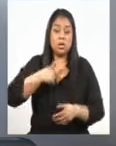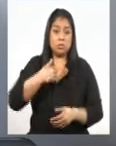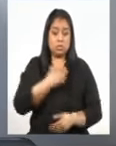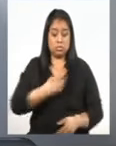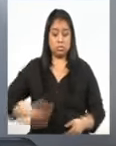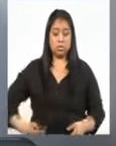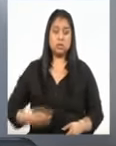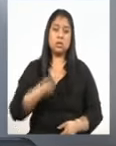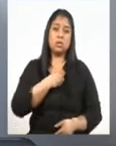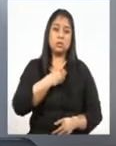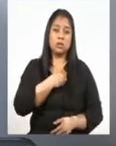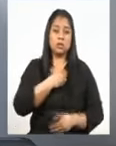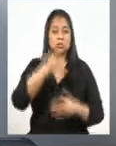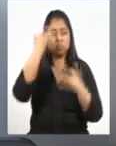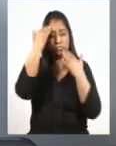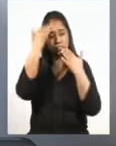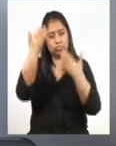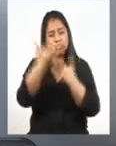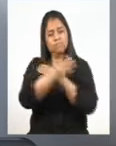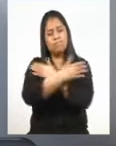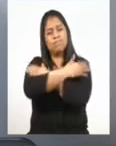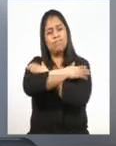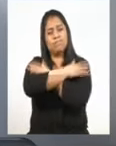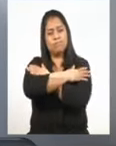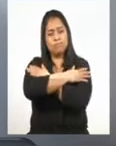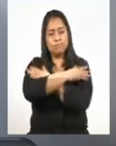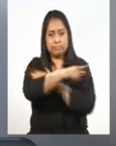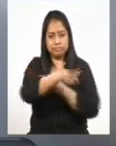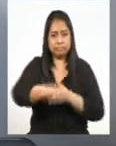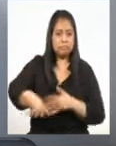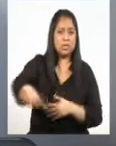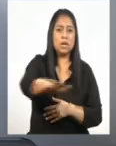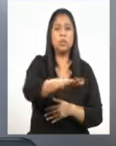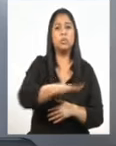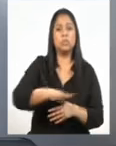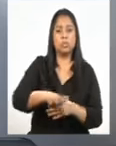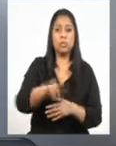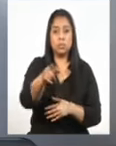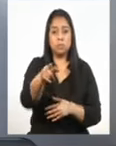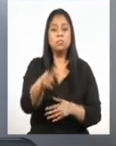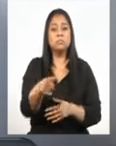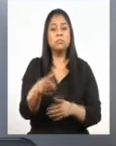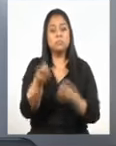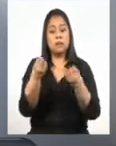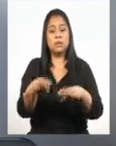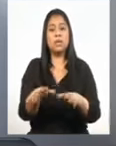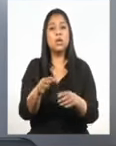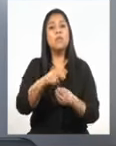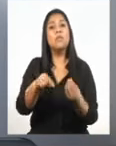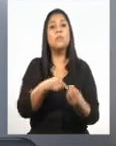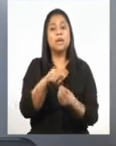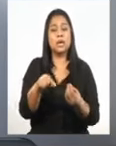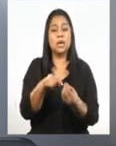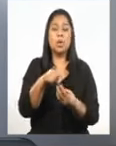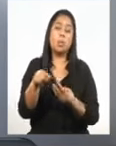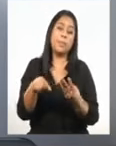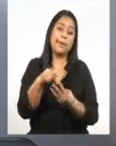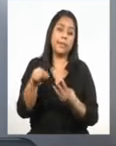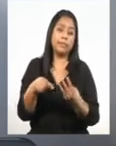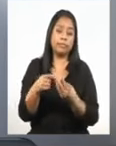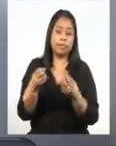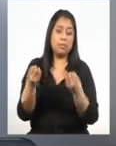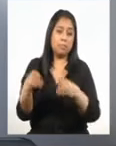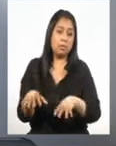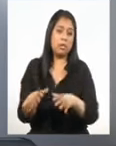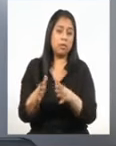quiero extender un saludo muy fraternal para todos aquellos que lo han padecido esta enfermedad o que han perdido